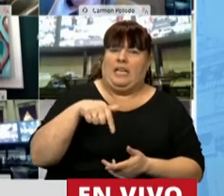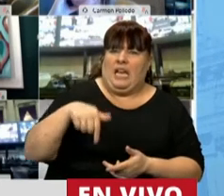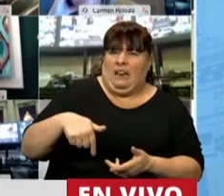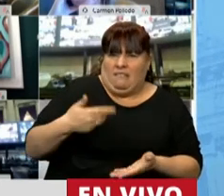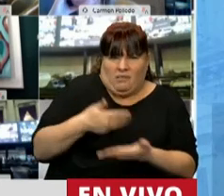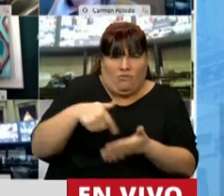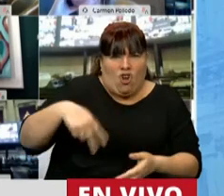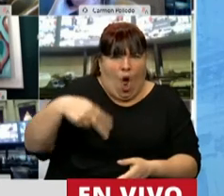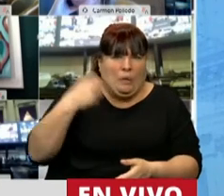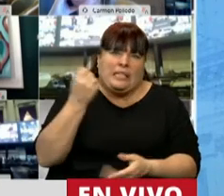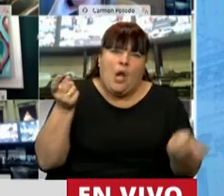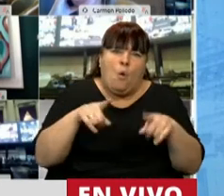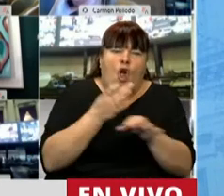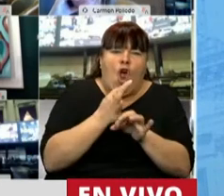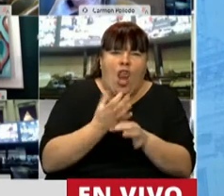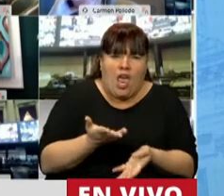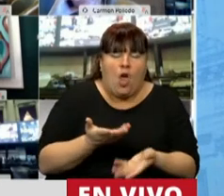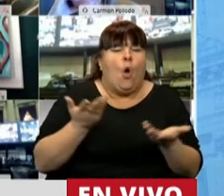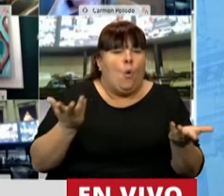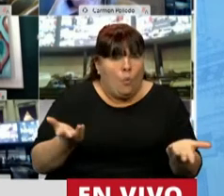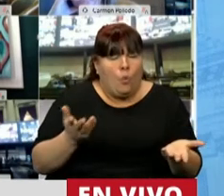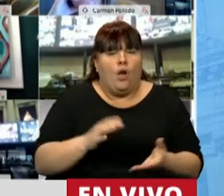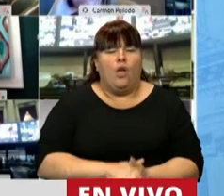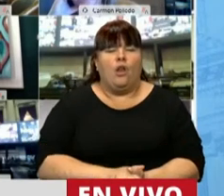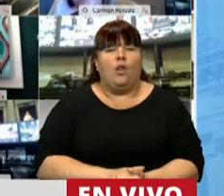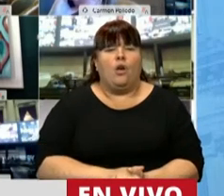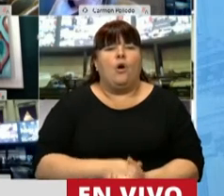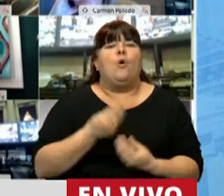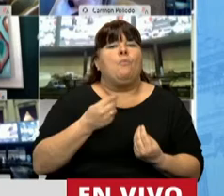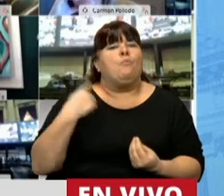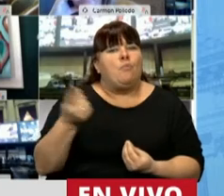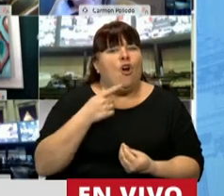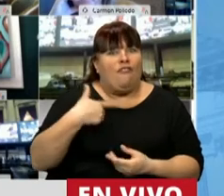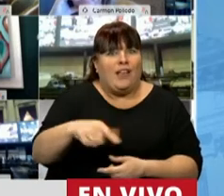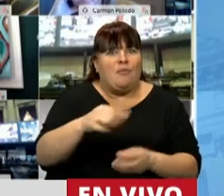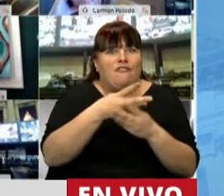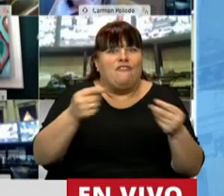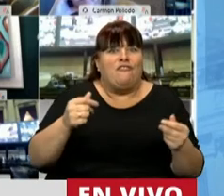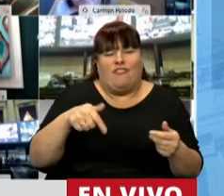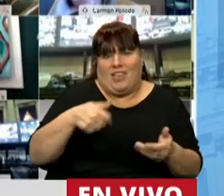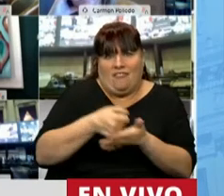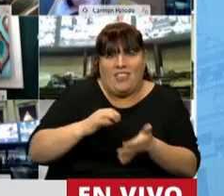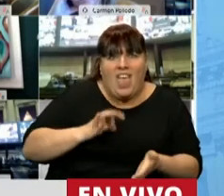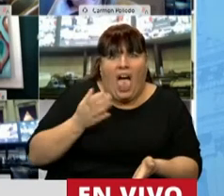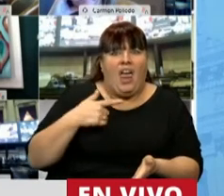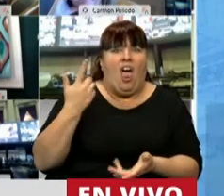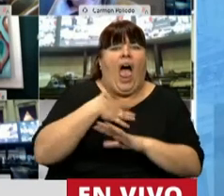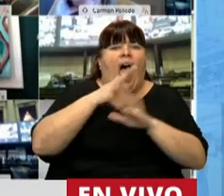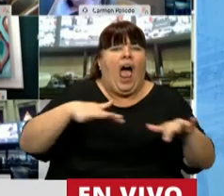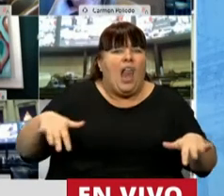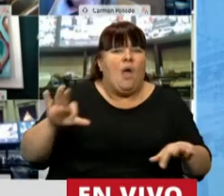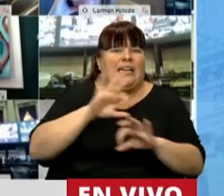época del año con volver a clase. Bueno, justamente porque estamos por terminar el año sin que muchos de estos